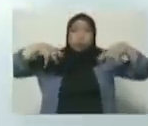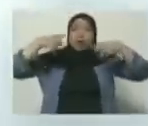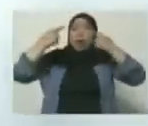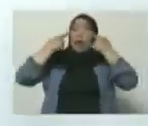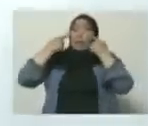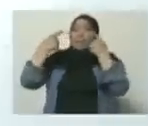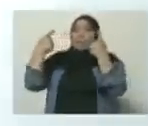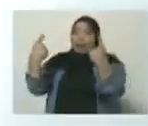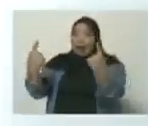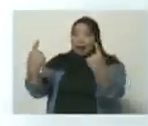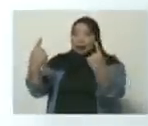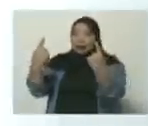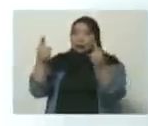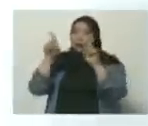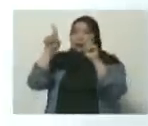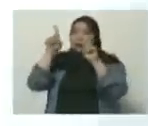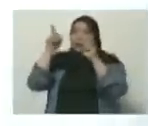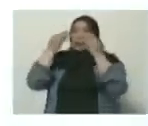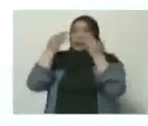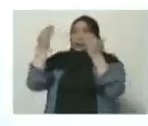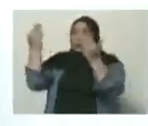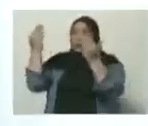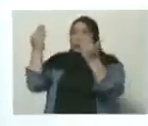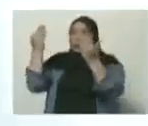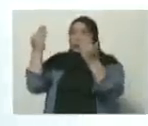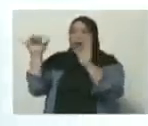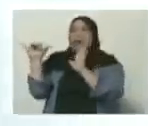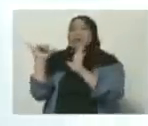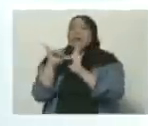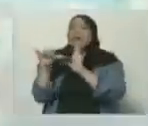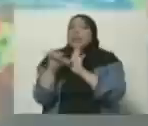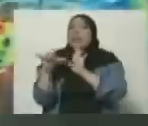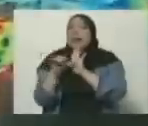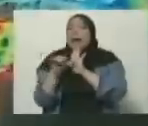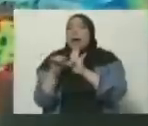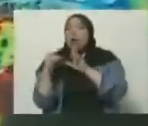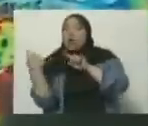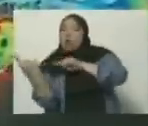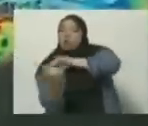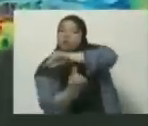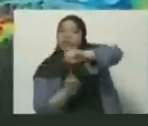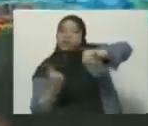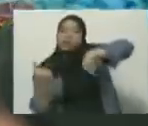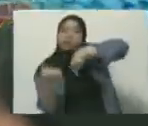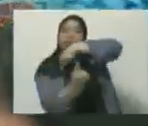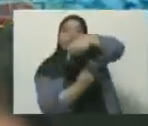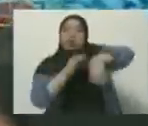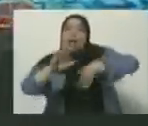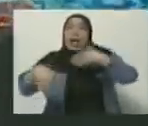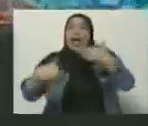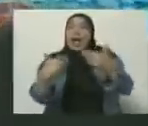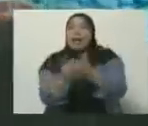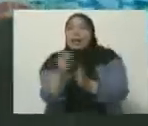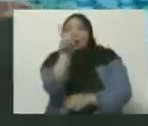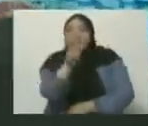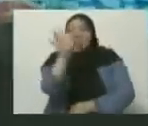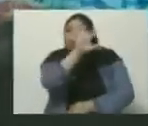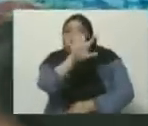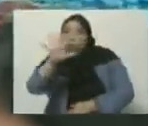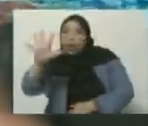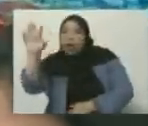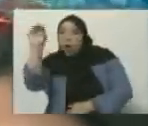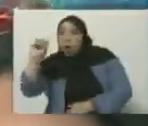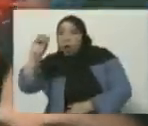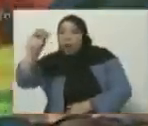mapa, ya el ciclón se encuentra en región, el ciclón se va a trasladar desde Oriente hasta